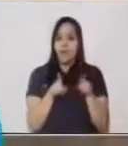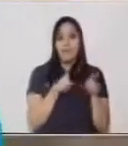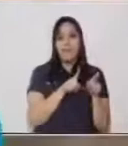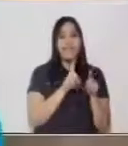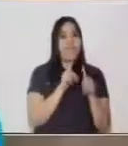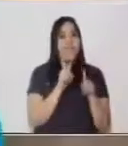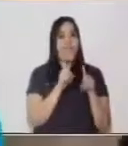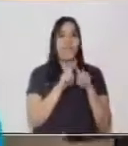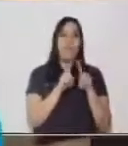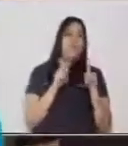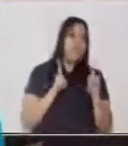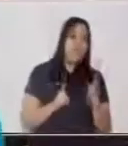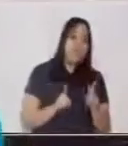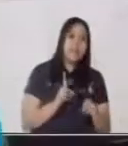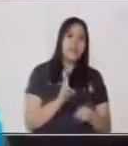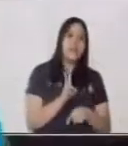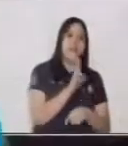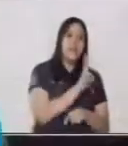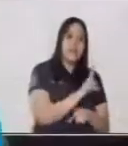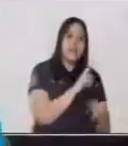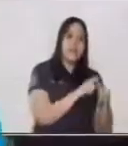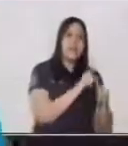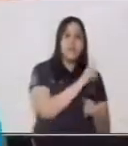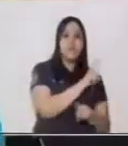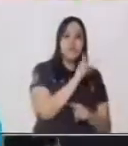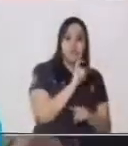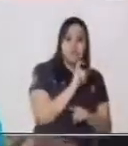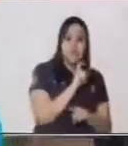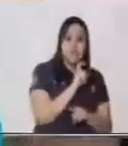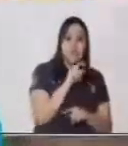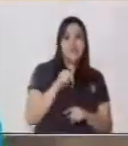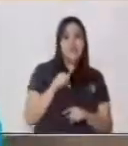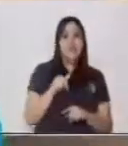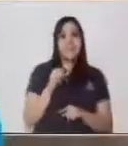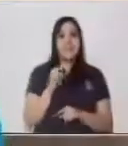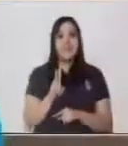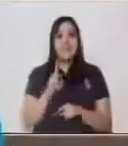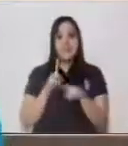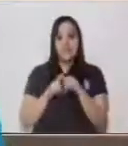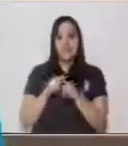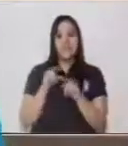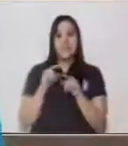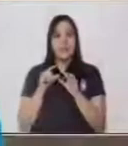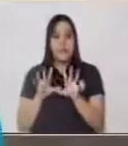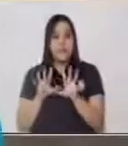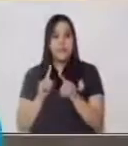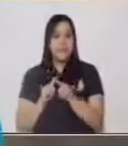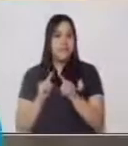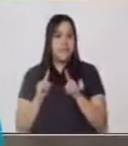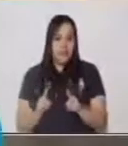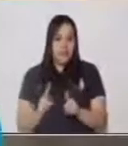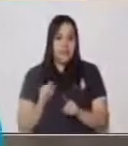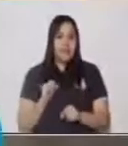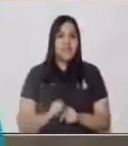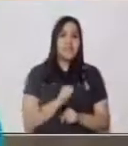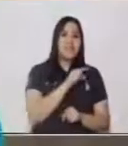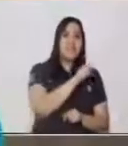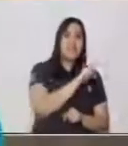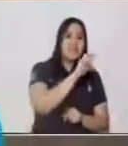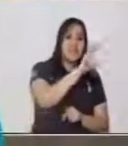valor del 2 de este número, como está en la centena, el valor es de 200.